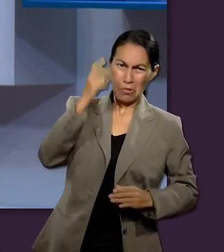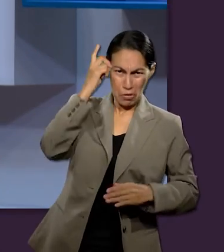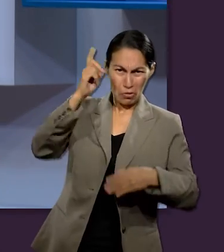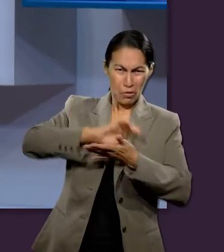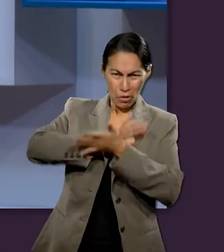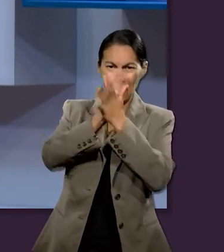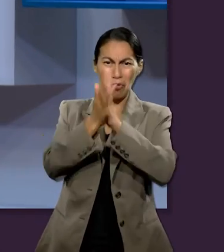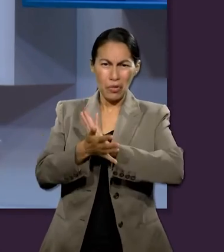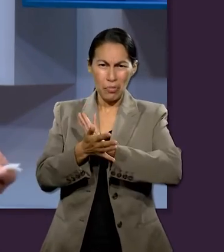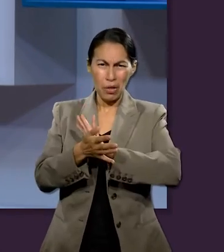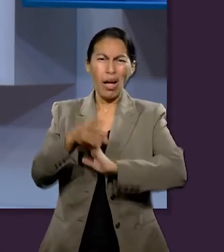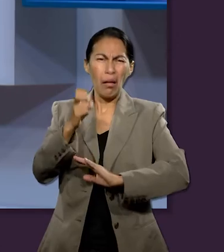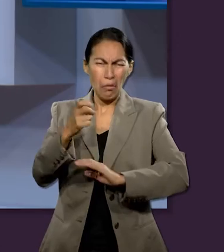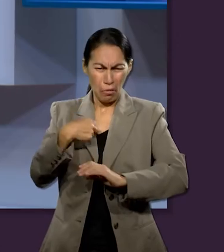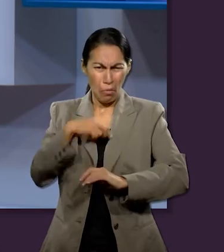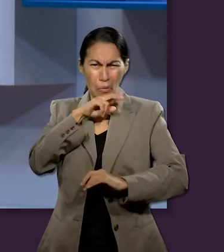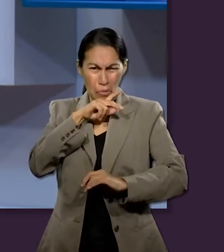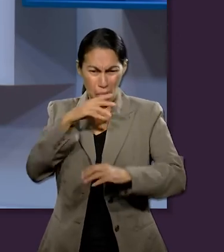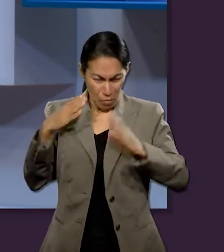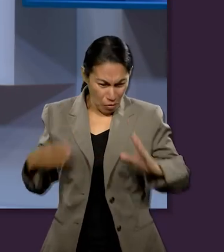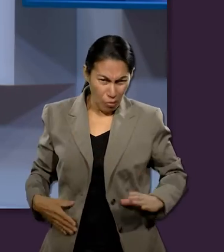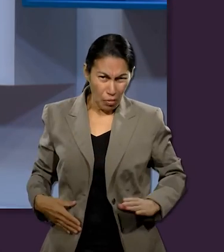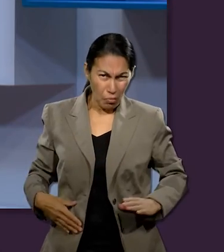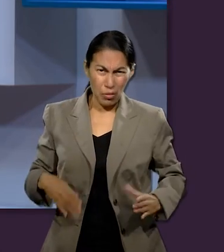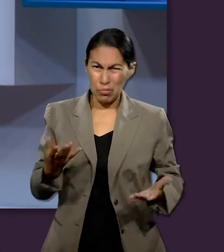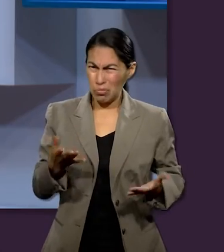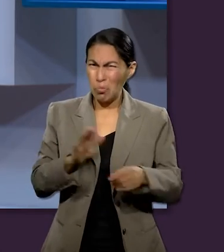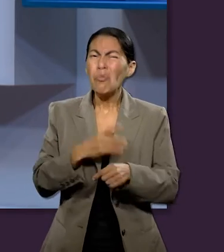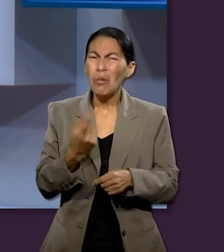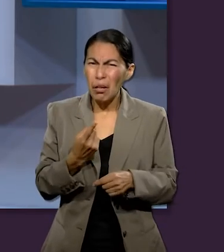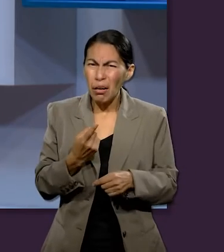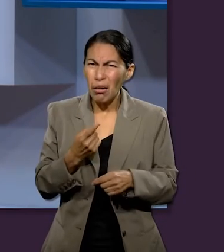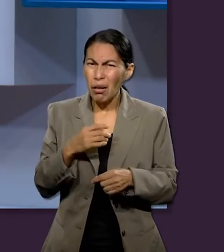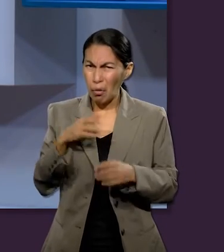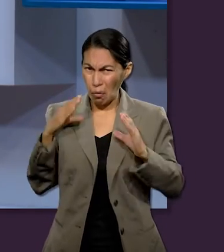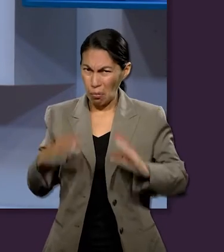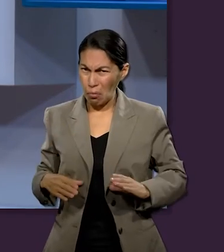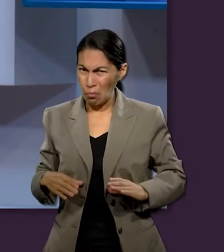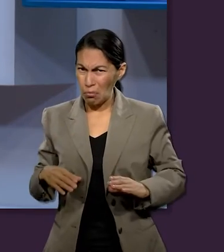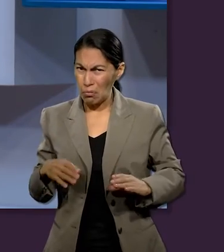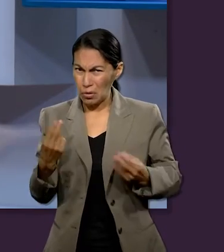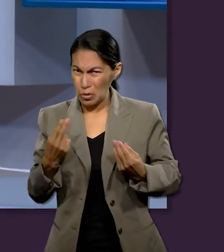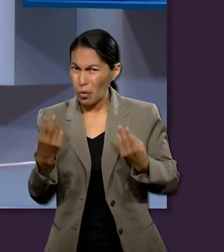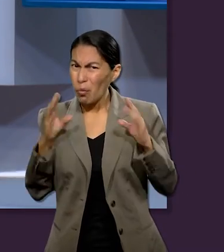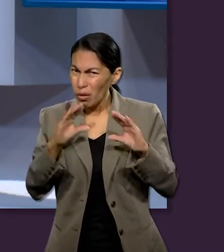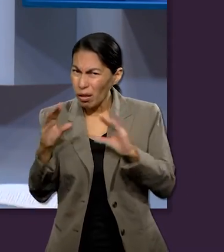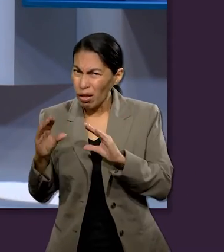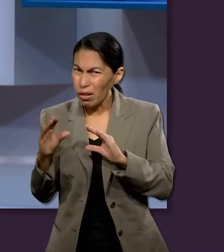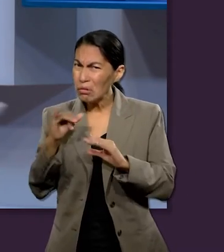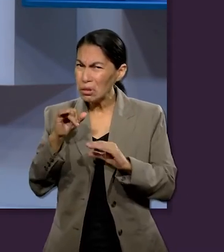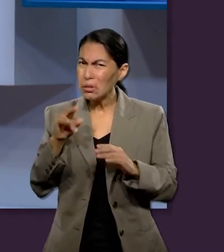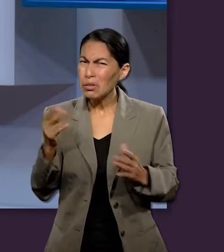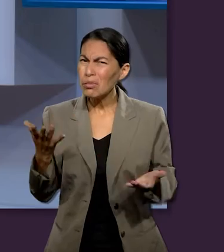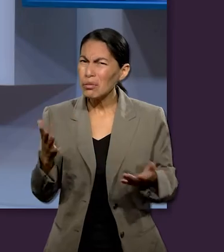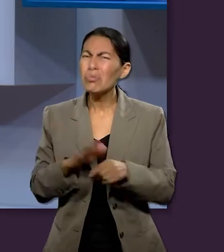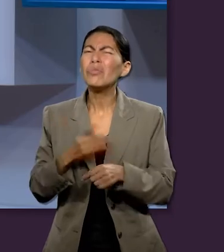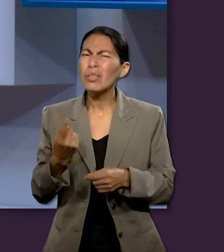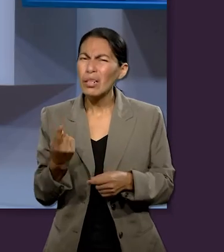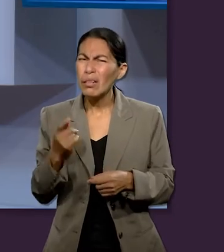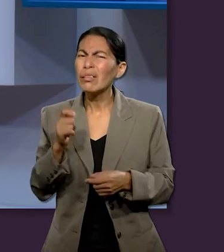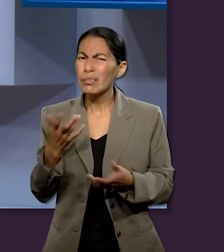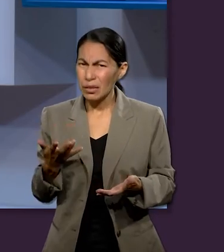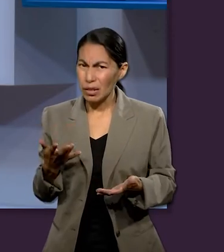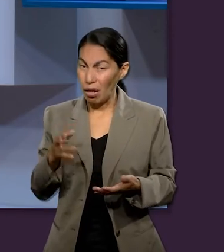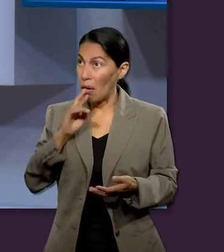nosotros preocuparnos por nuestros cuerpos? ¿Sí debemos preocuparnos o si de todos modos van a ser destruidos, pues